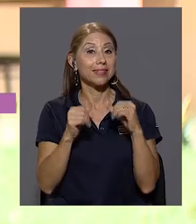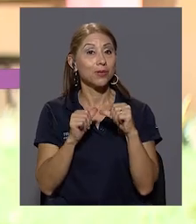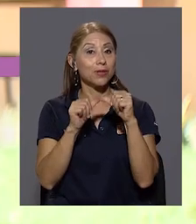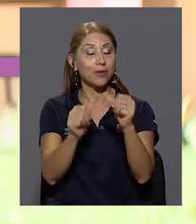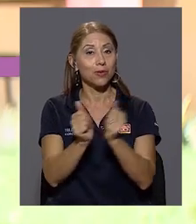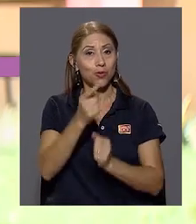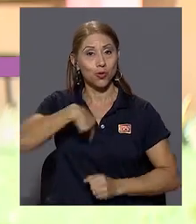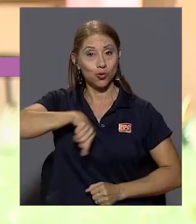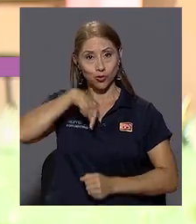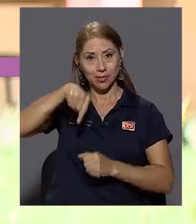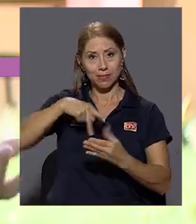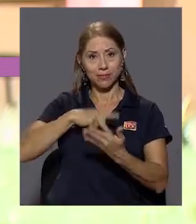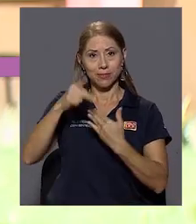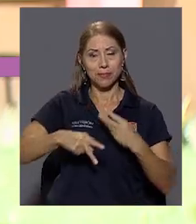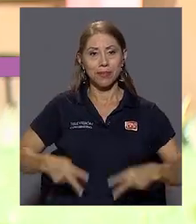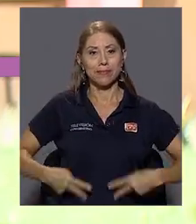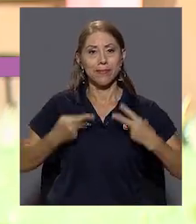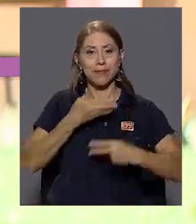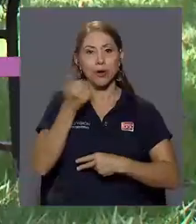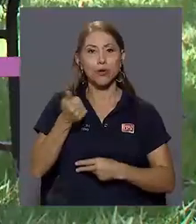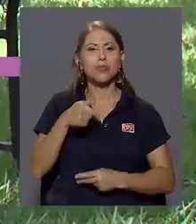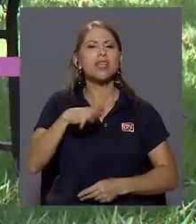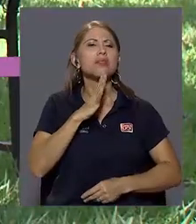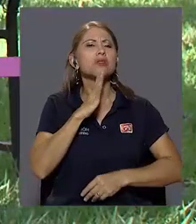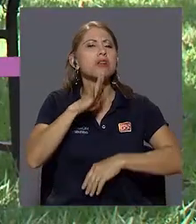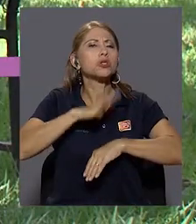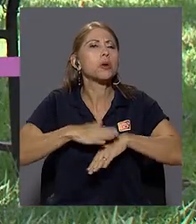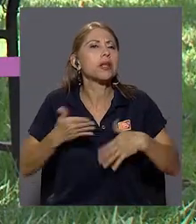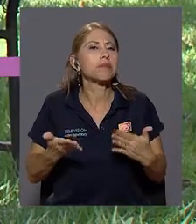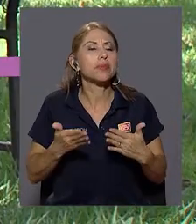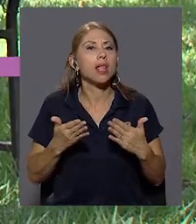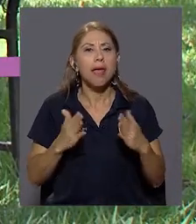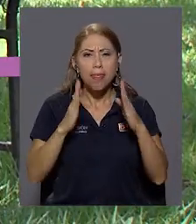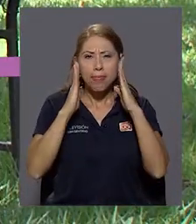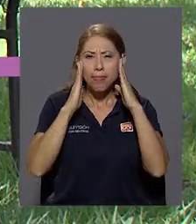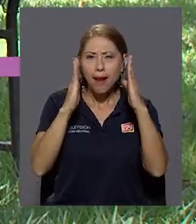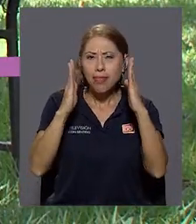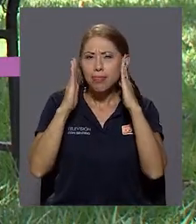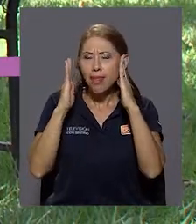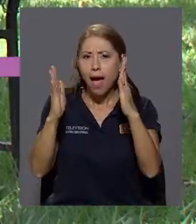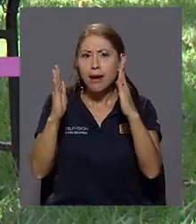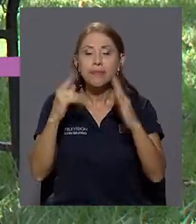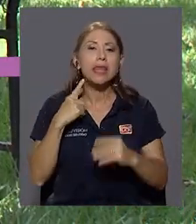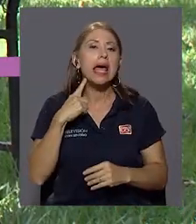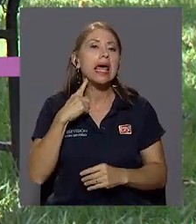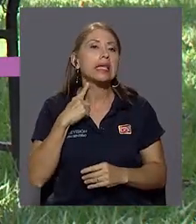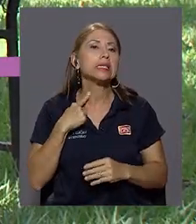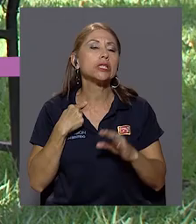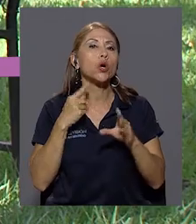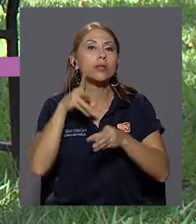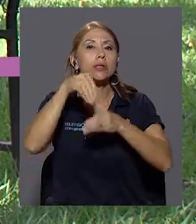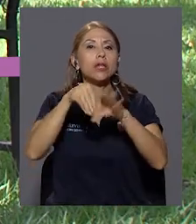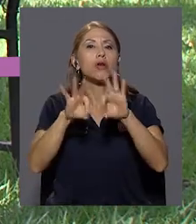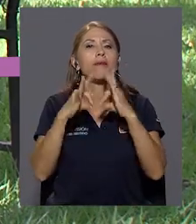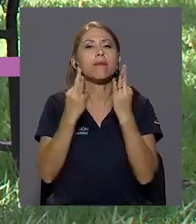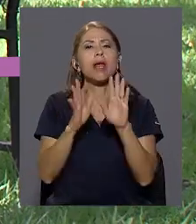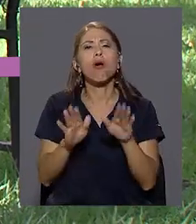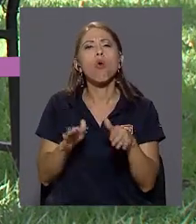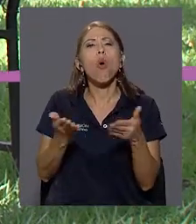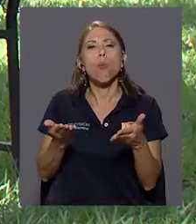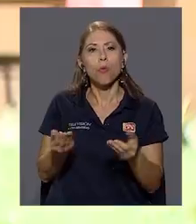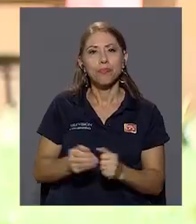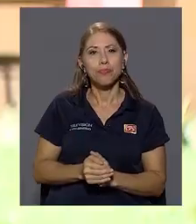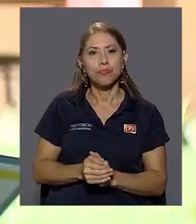Gracias por continuar con nosotros en Vivir Mejor. Estamos hablando acerca de cómo tratar un caso de adicción en familia.